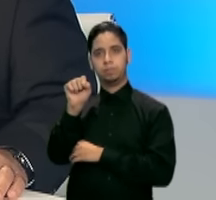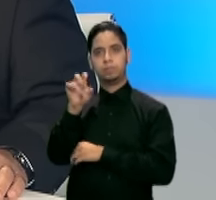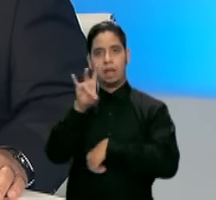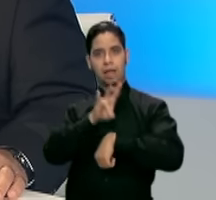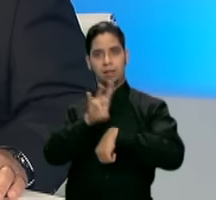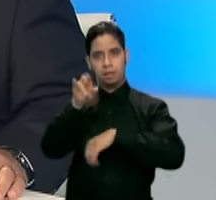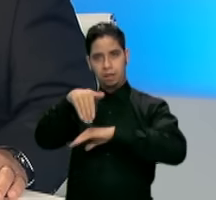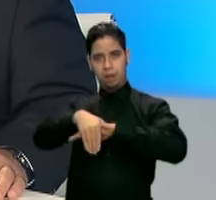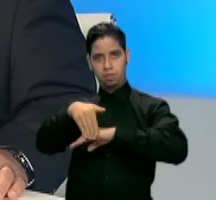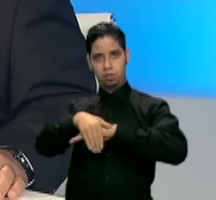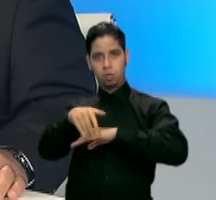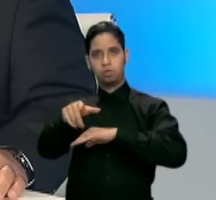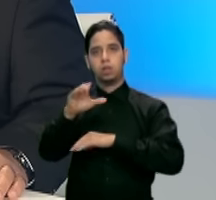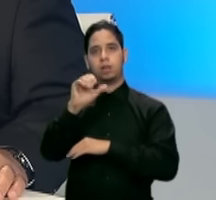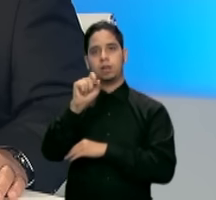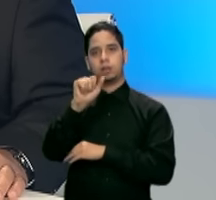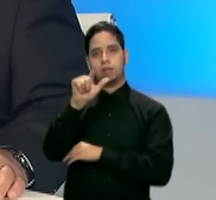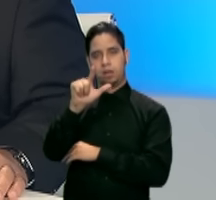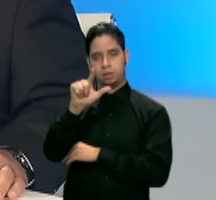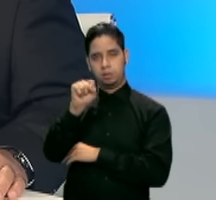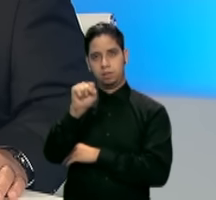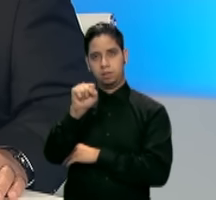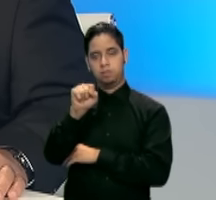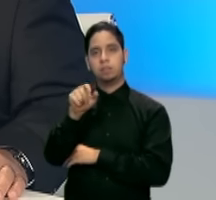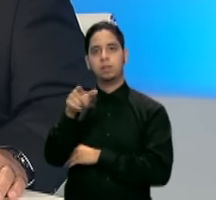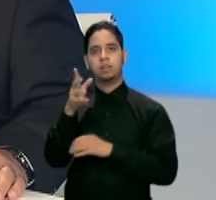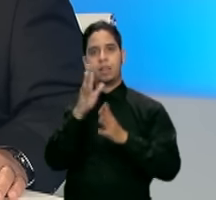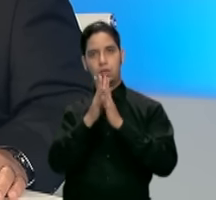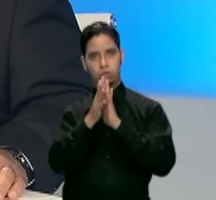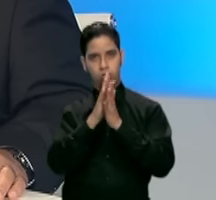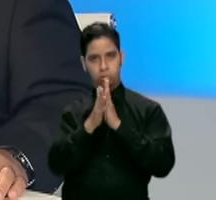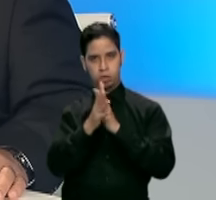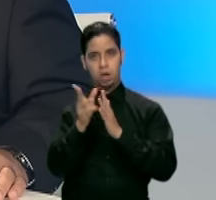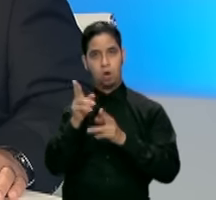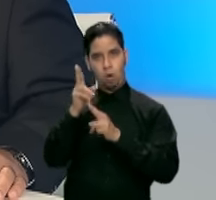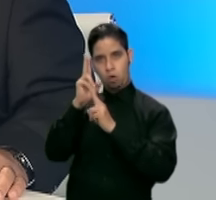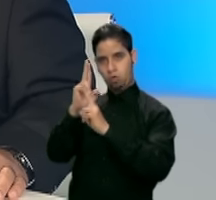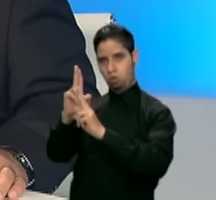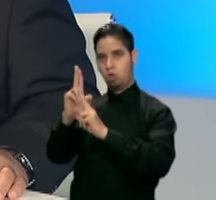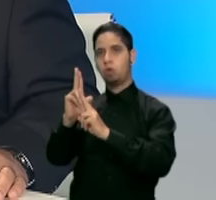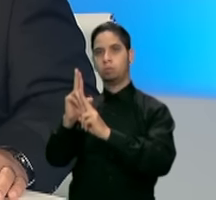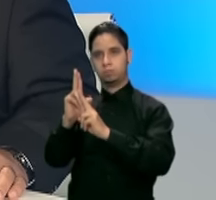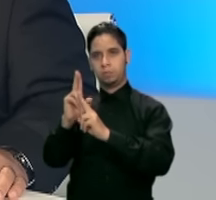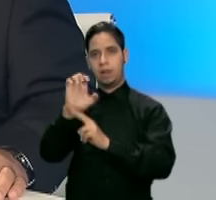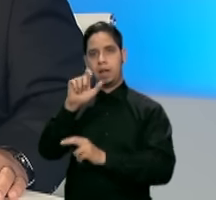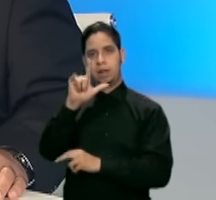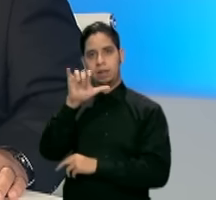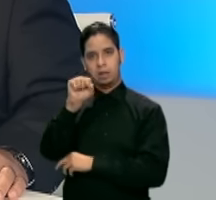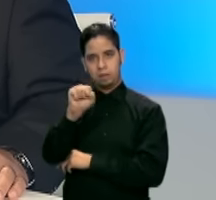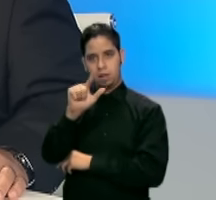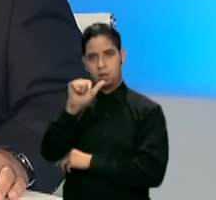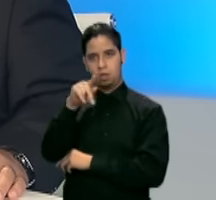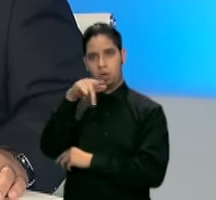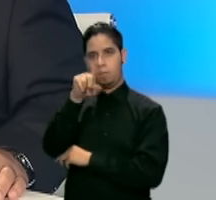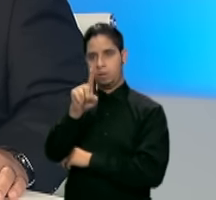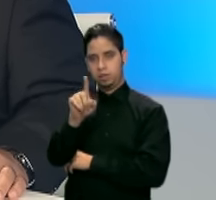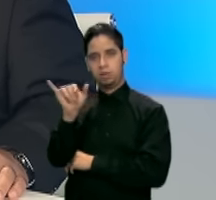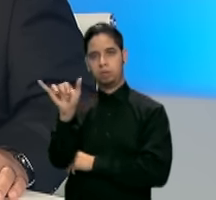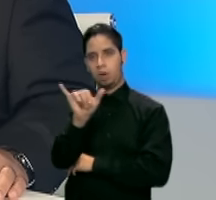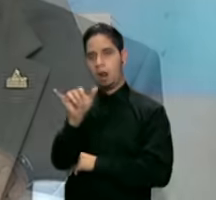Sinfónica Pablo Casals en Santurce. La temporada será dedicada al maestro Elías López Sobá y a la familia Figueroa.